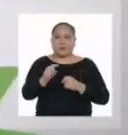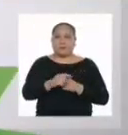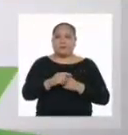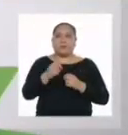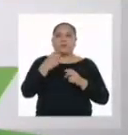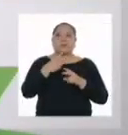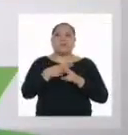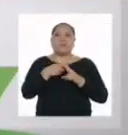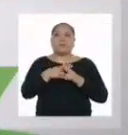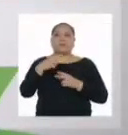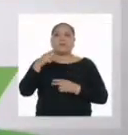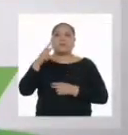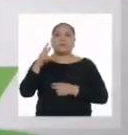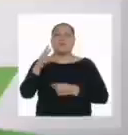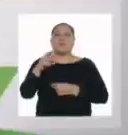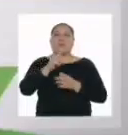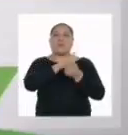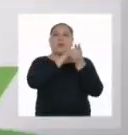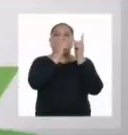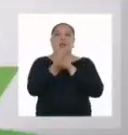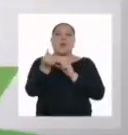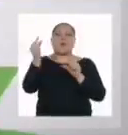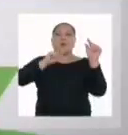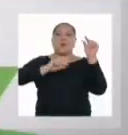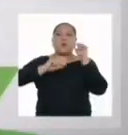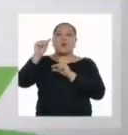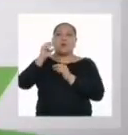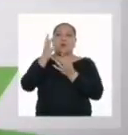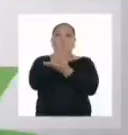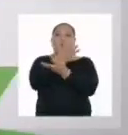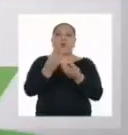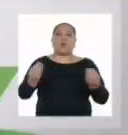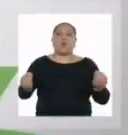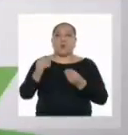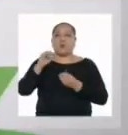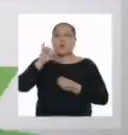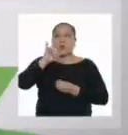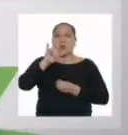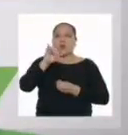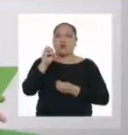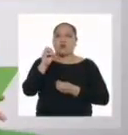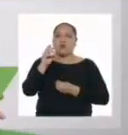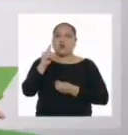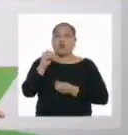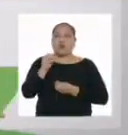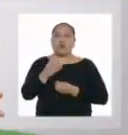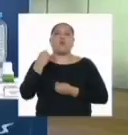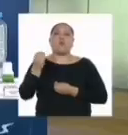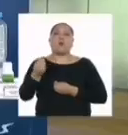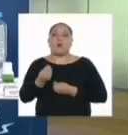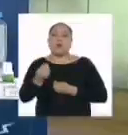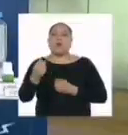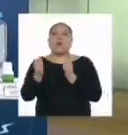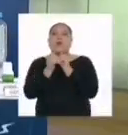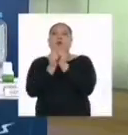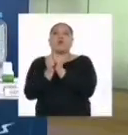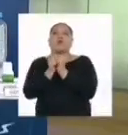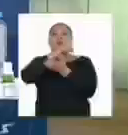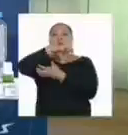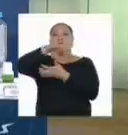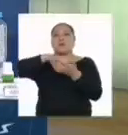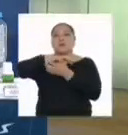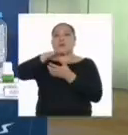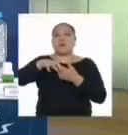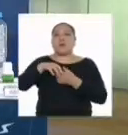fenómeno se le llama reacción química de reducción del yodo por acción del ácido ascórbico. Ah,